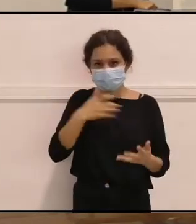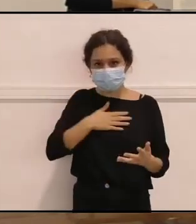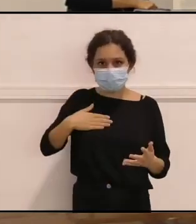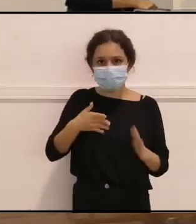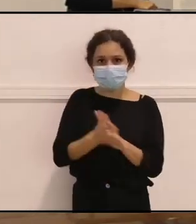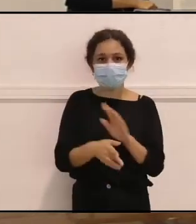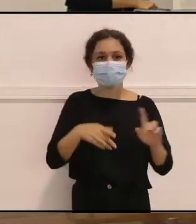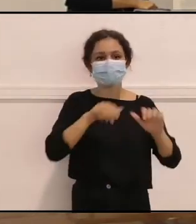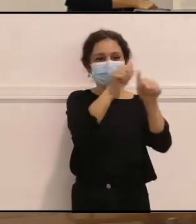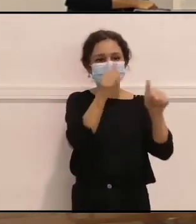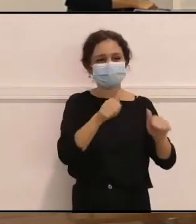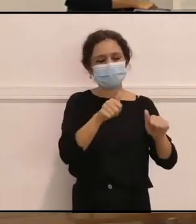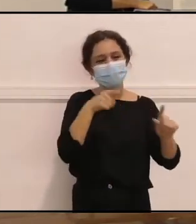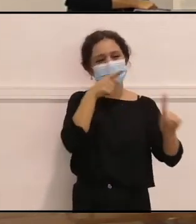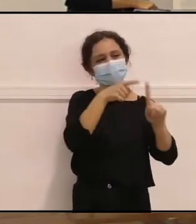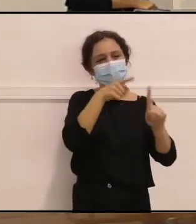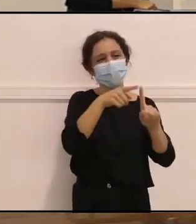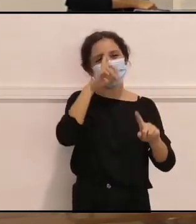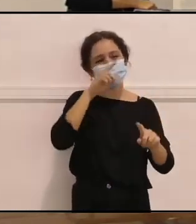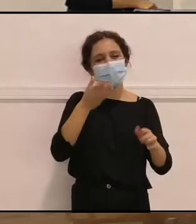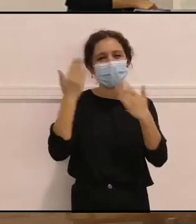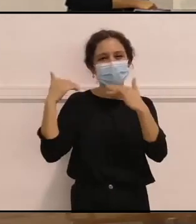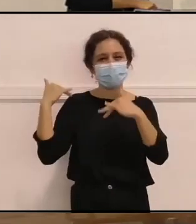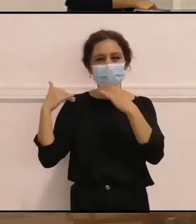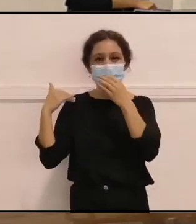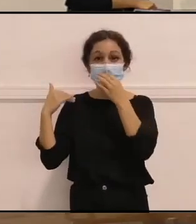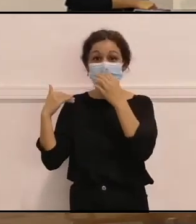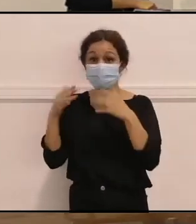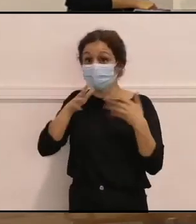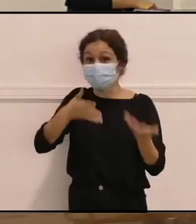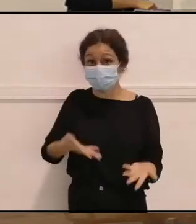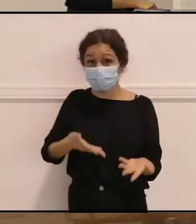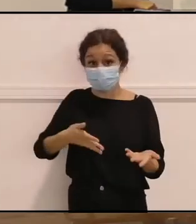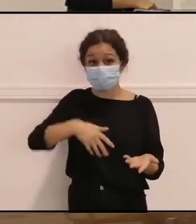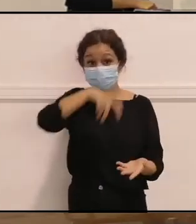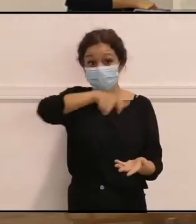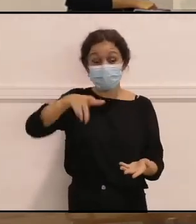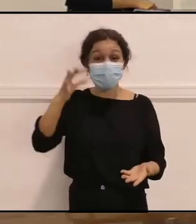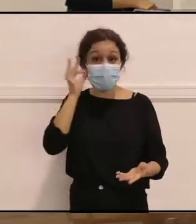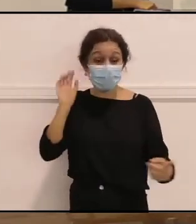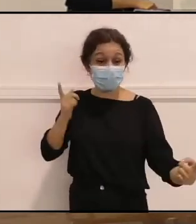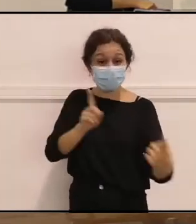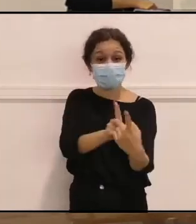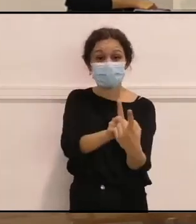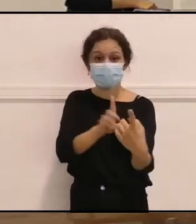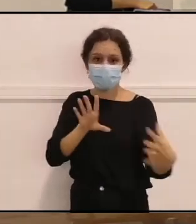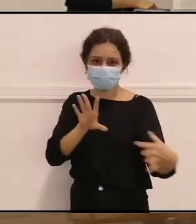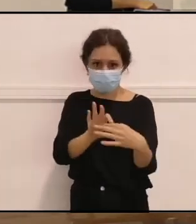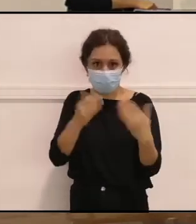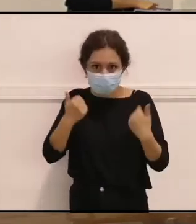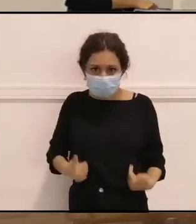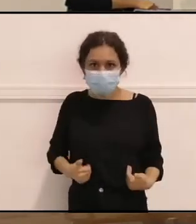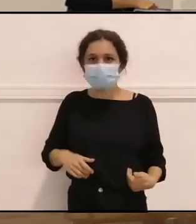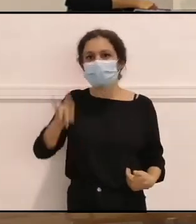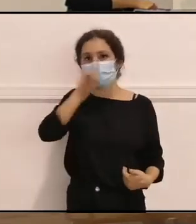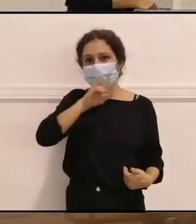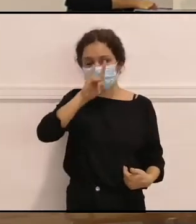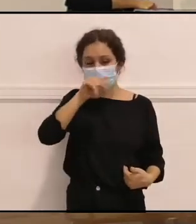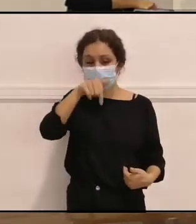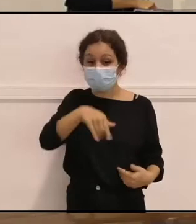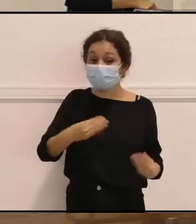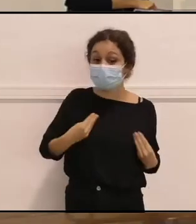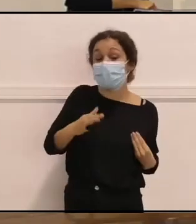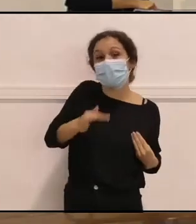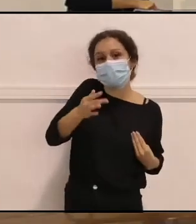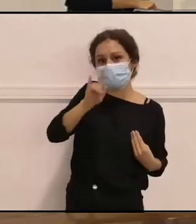cosas antiguas o cosas que están muy lejos, pero de verdad que poder encontrarme con mujeres, sobre todo lo relaciono conmigo, mujeres negras en Canarias y